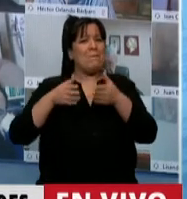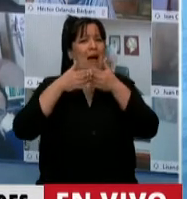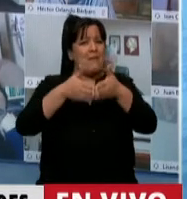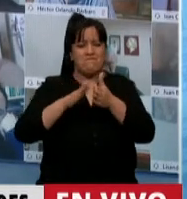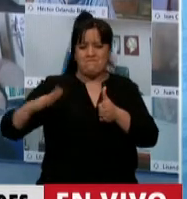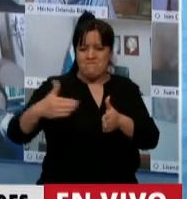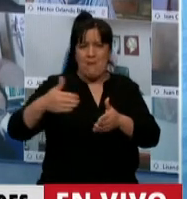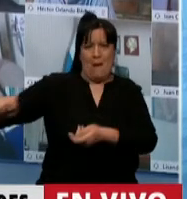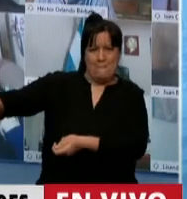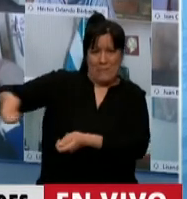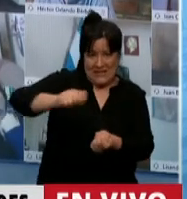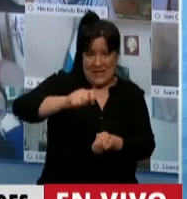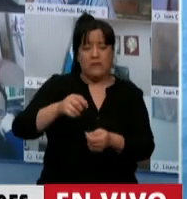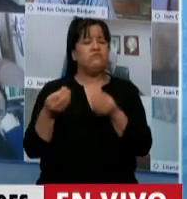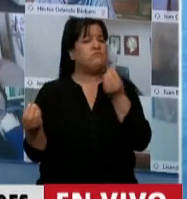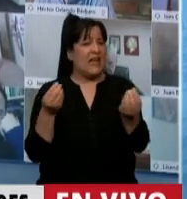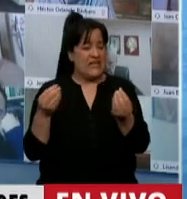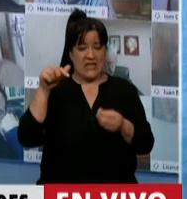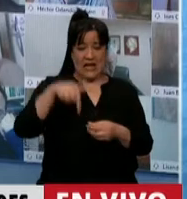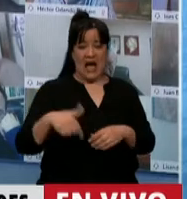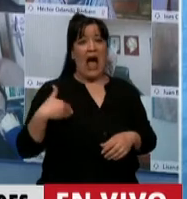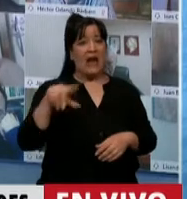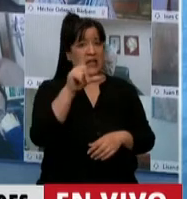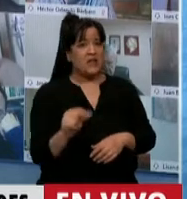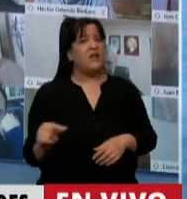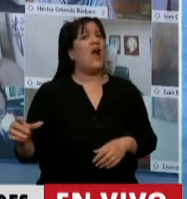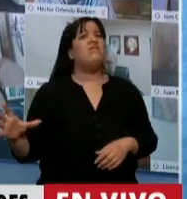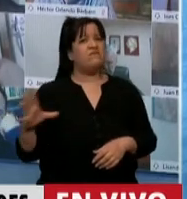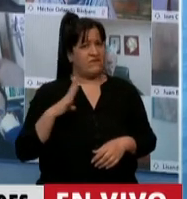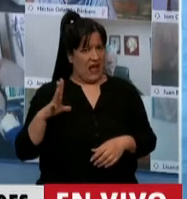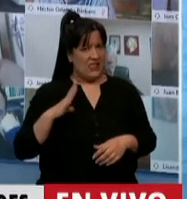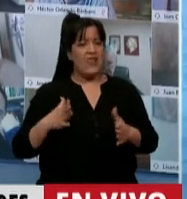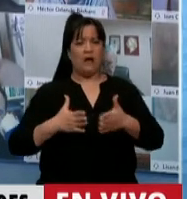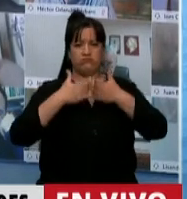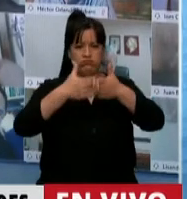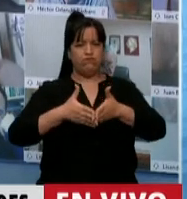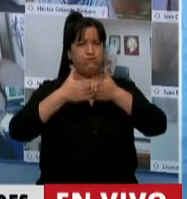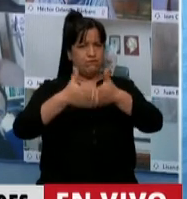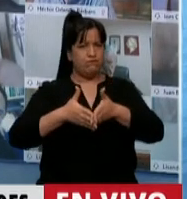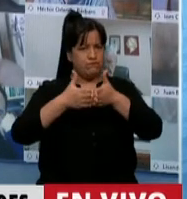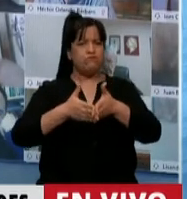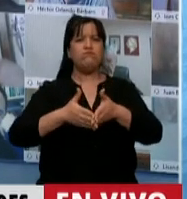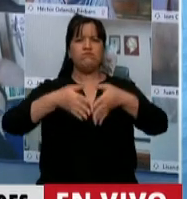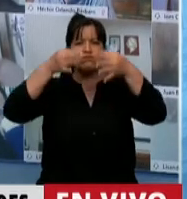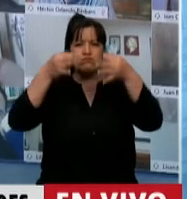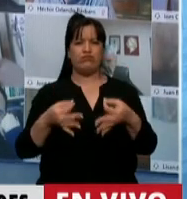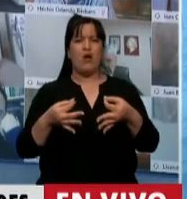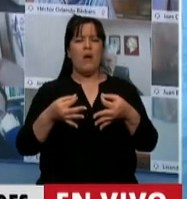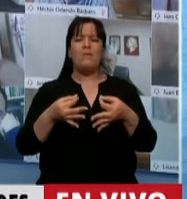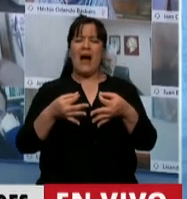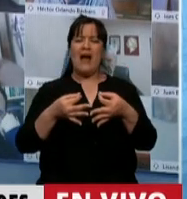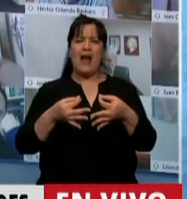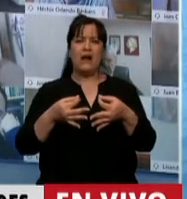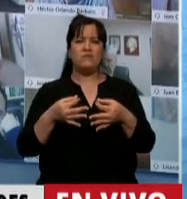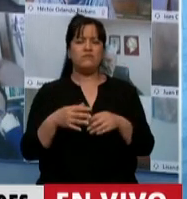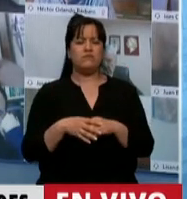lugar, que Argentina carece de una flota para desenvolver a fondo